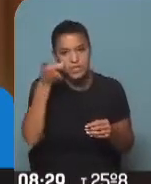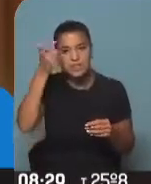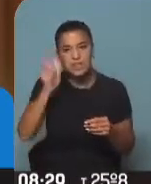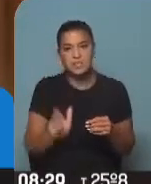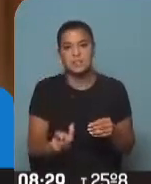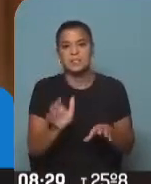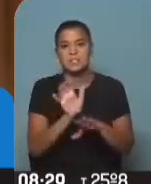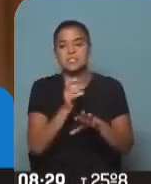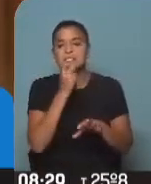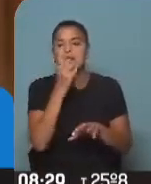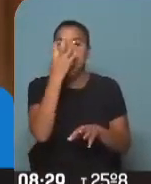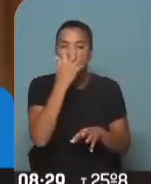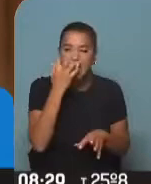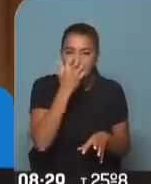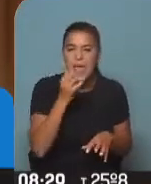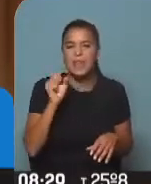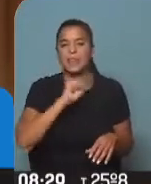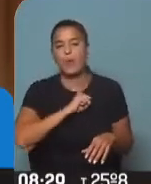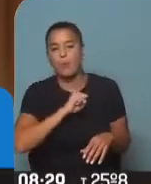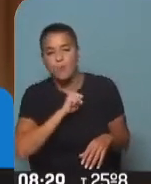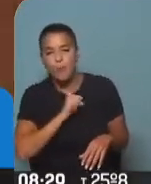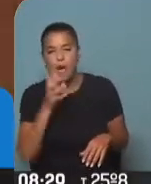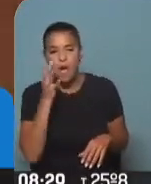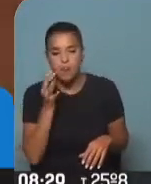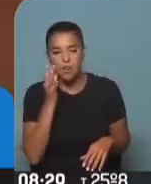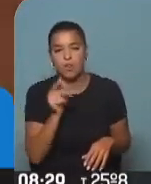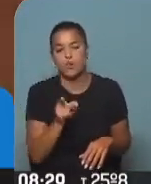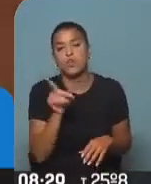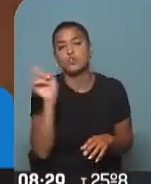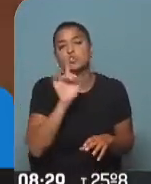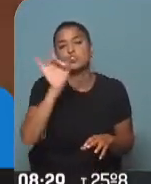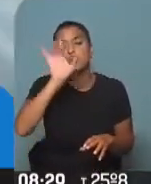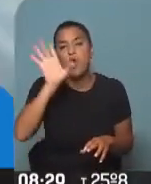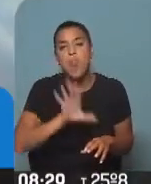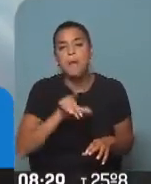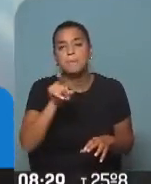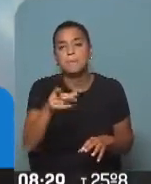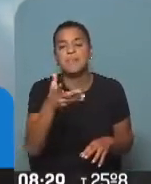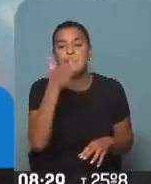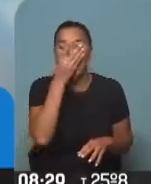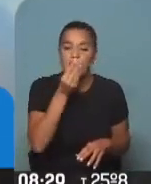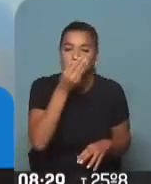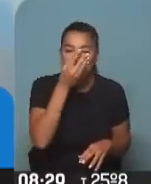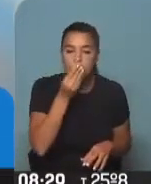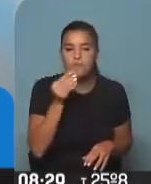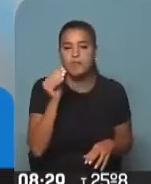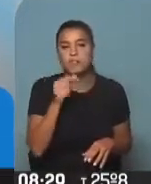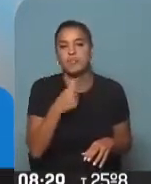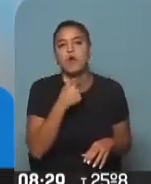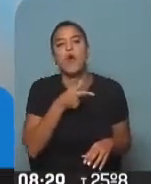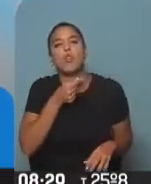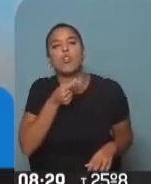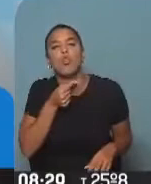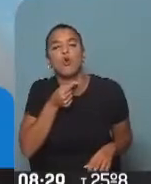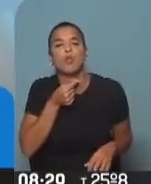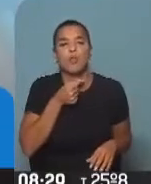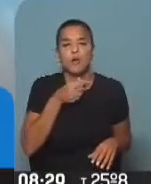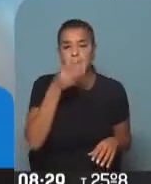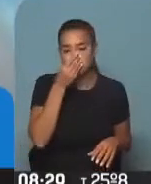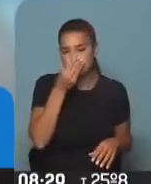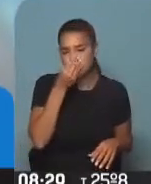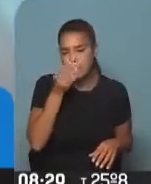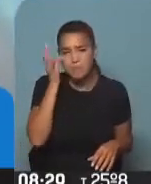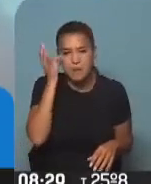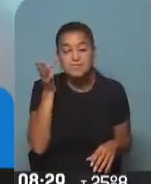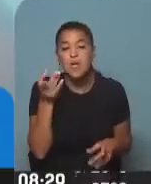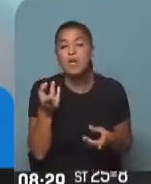atopía o alergia bronquial, entonces no solo el espectro del resfrío, de la rinitis, faringitis, sinusitis, sino también